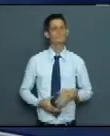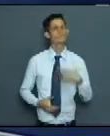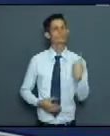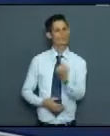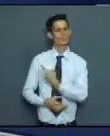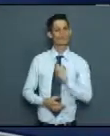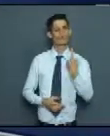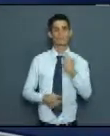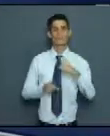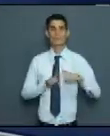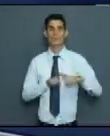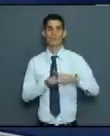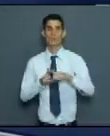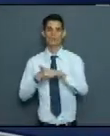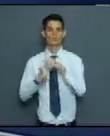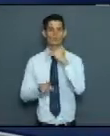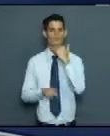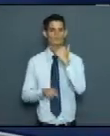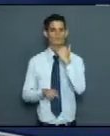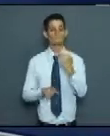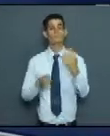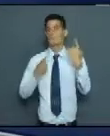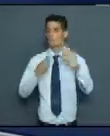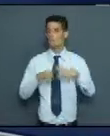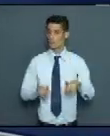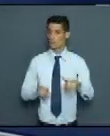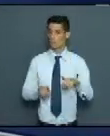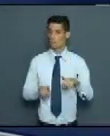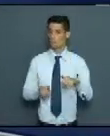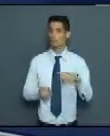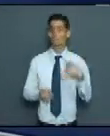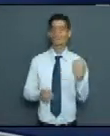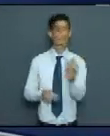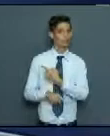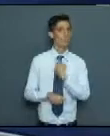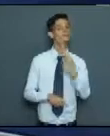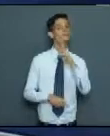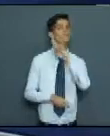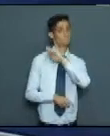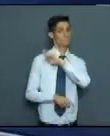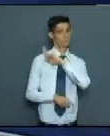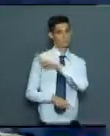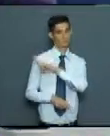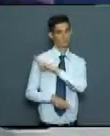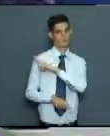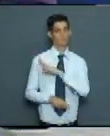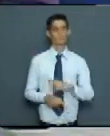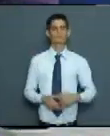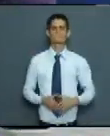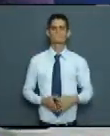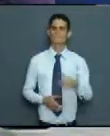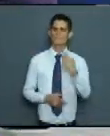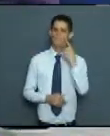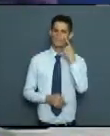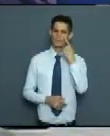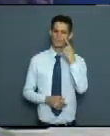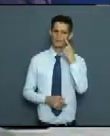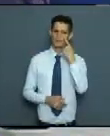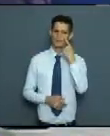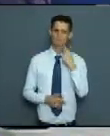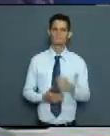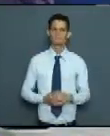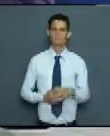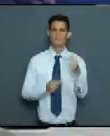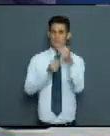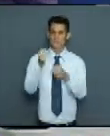acompañados por las autoridades. Pero nosotros tenemos una alta responsabilidad. Yo he visto y sobre todo creo que es una de